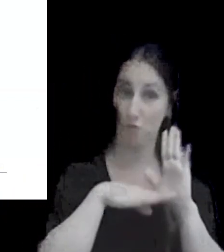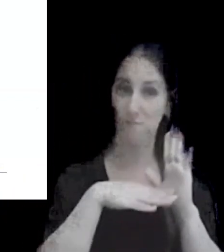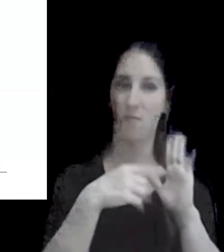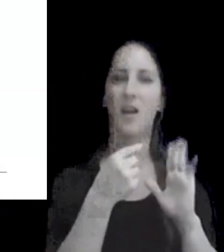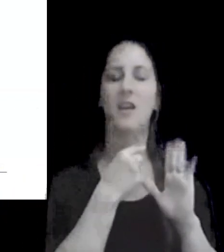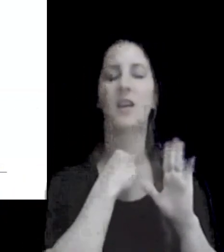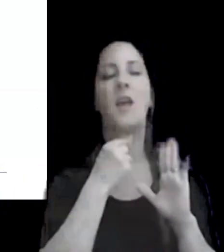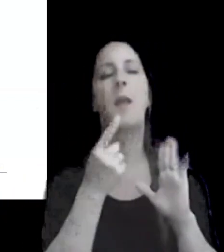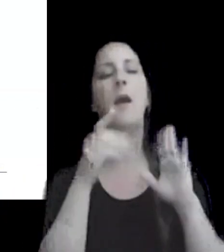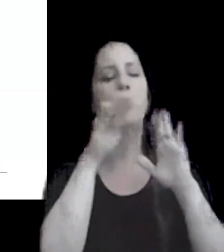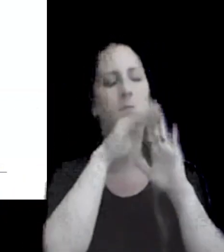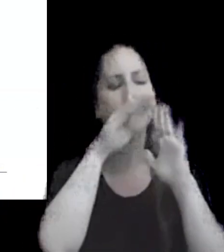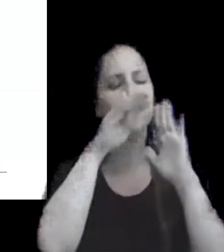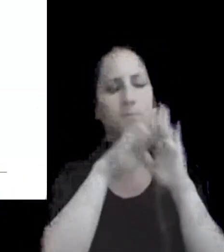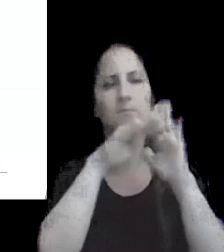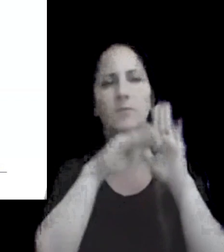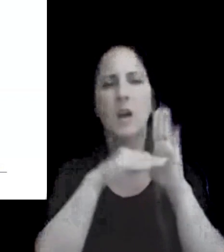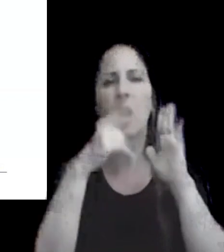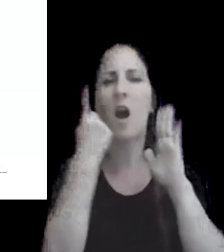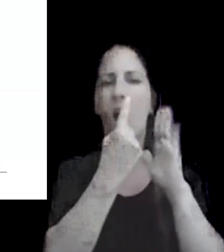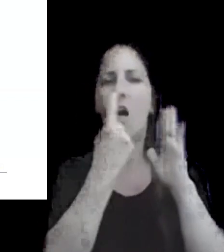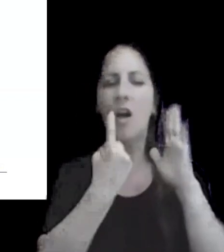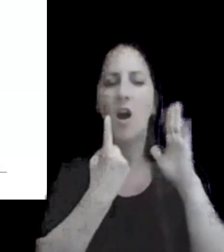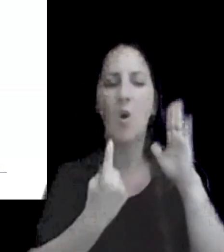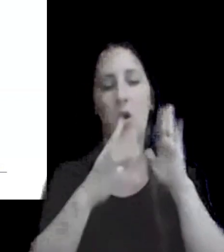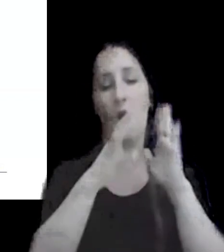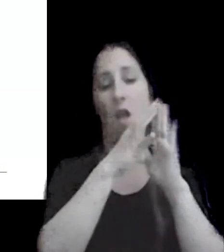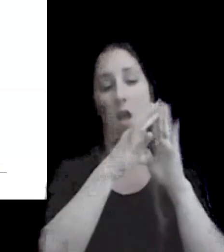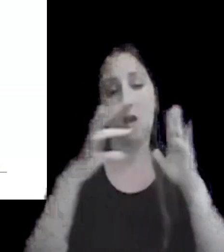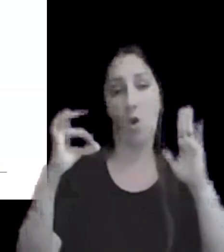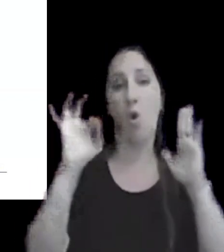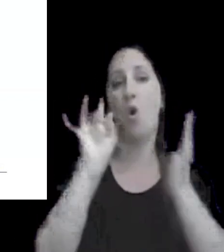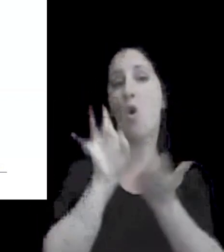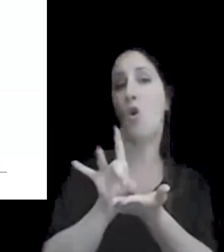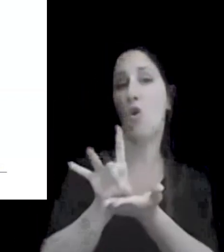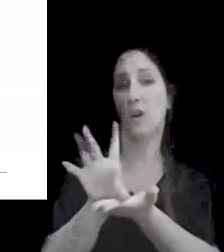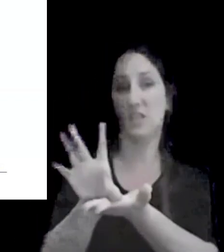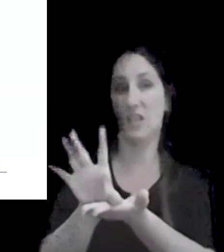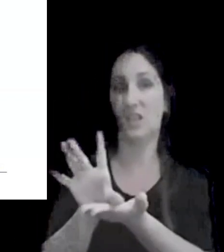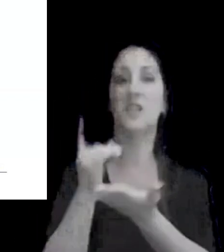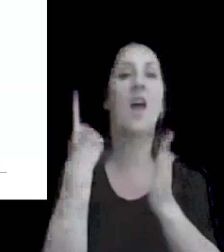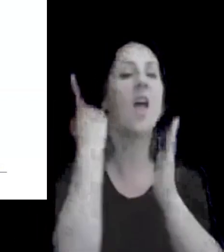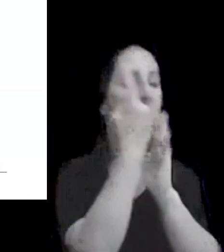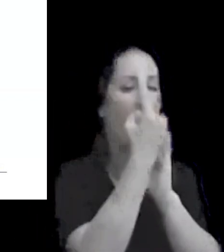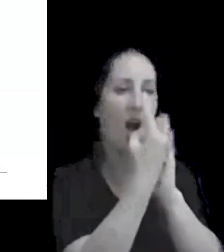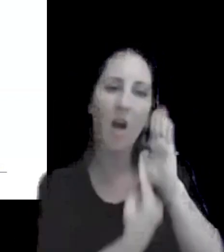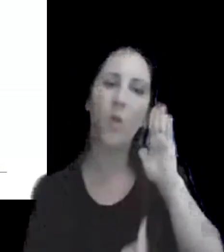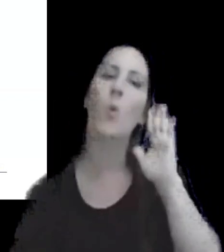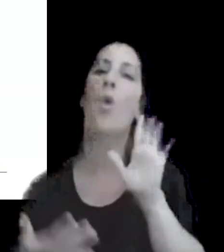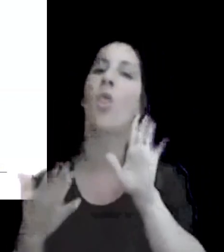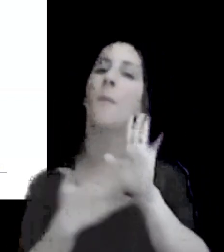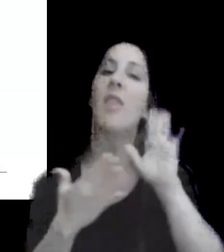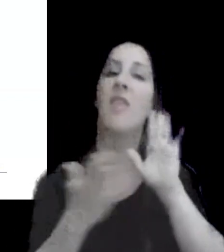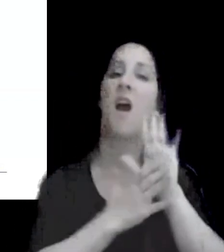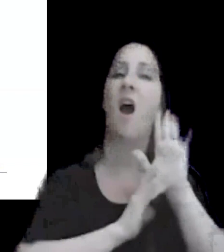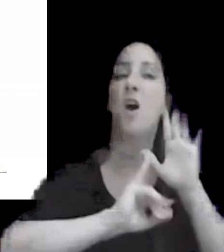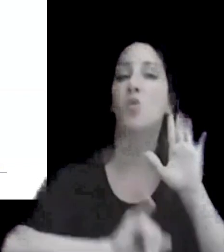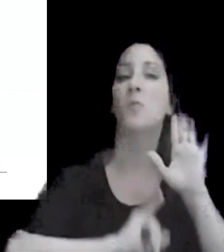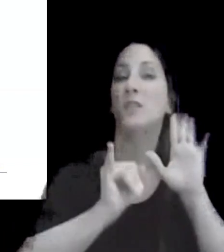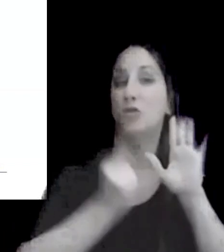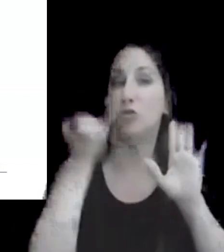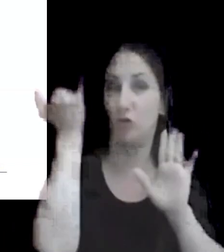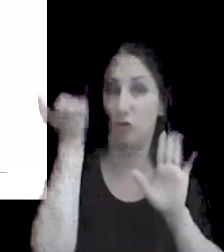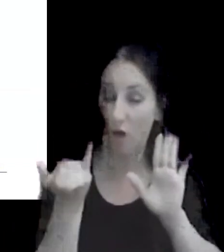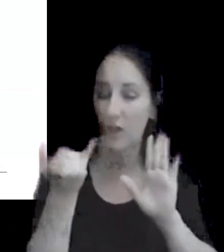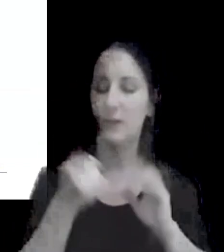repase método por método y se seleccione o rechace cada uno en base a los argumentos existentes